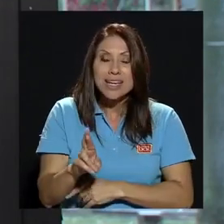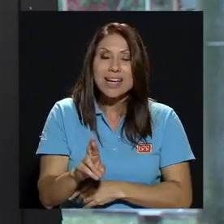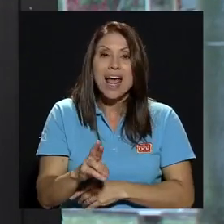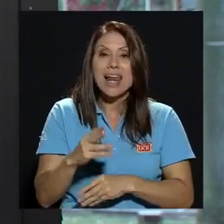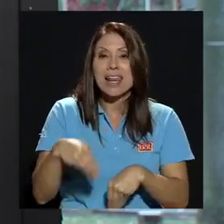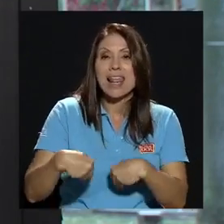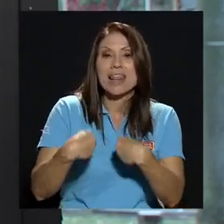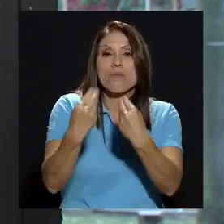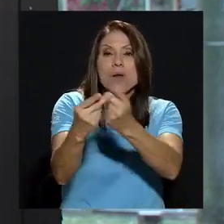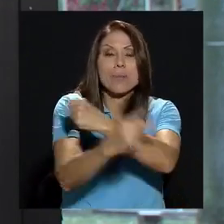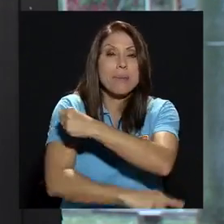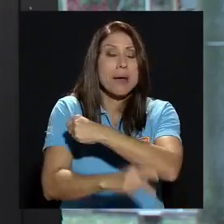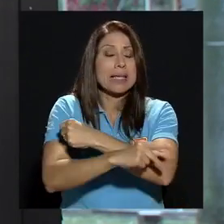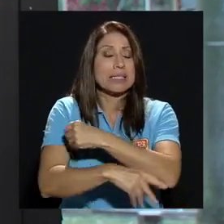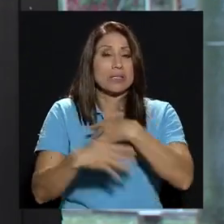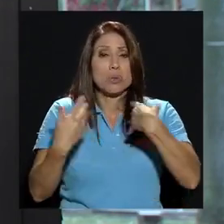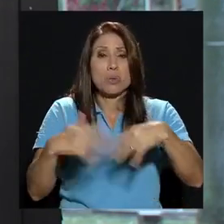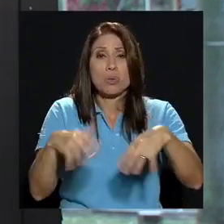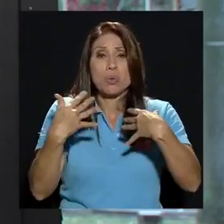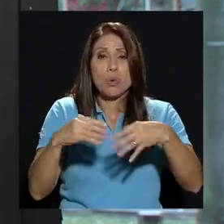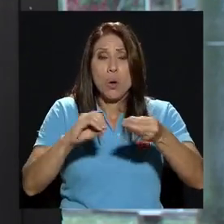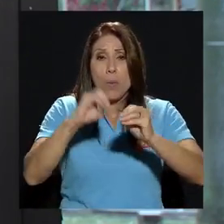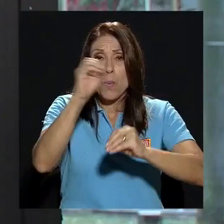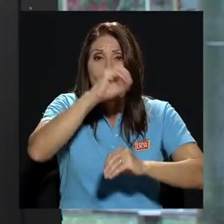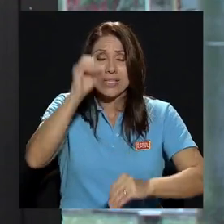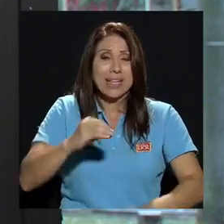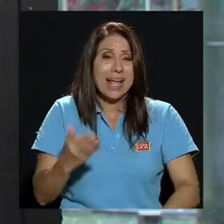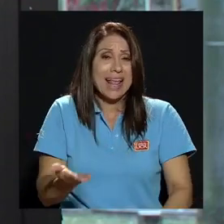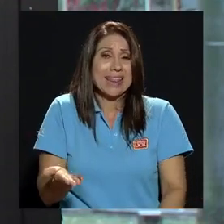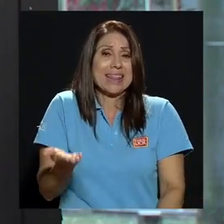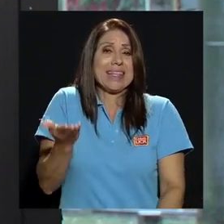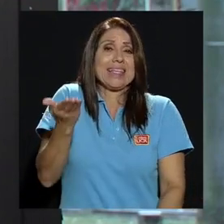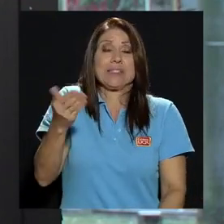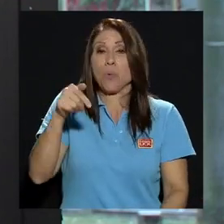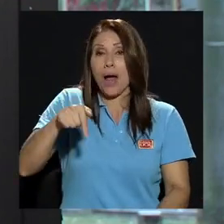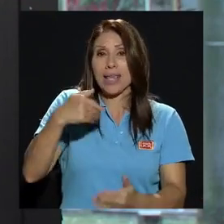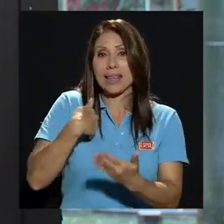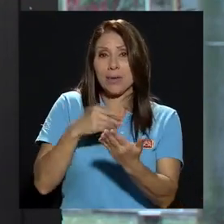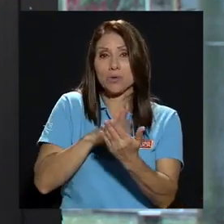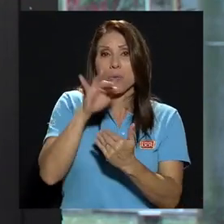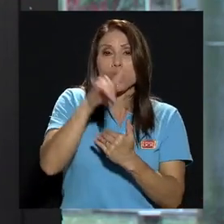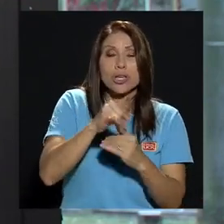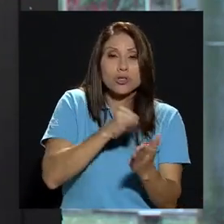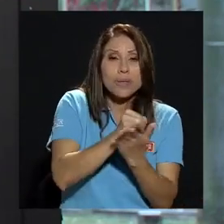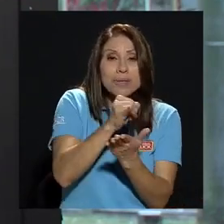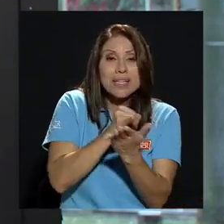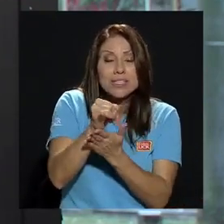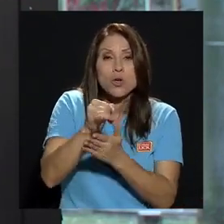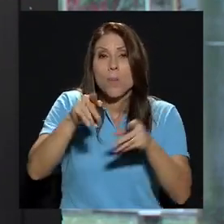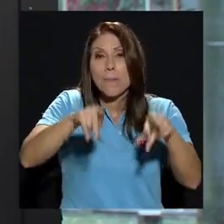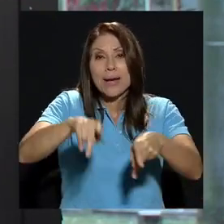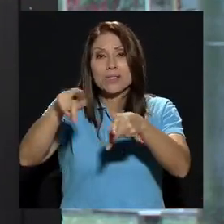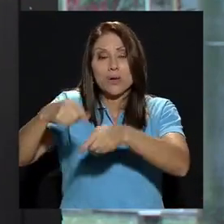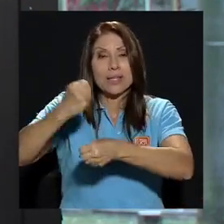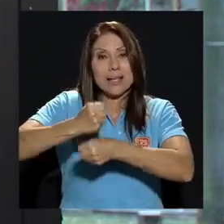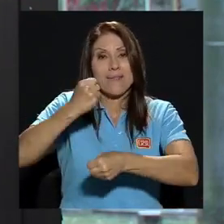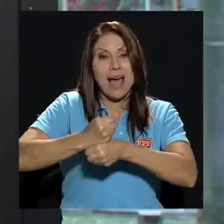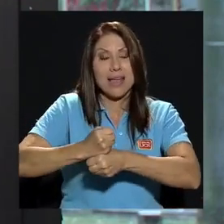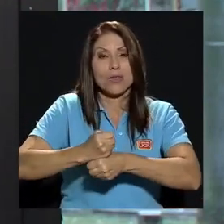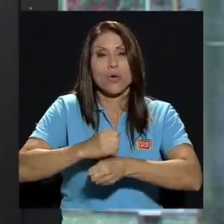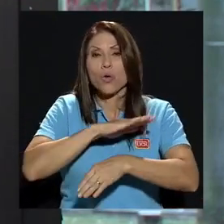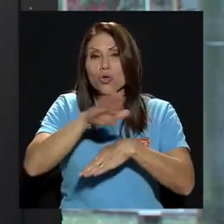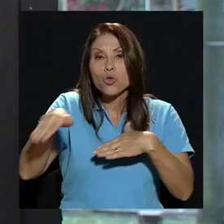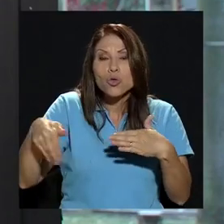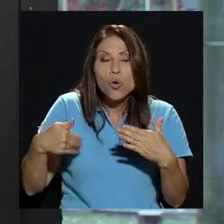proyectos que tenemos aquí en investigación las personas que tenemos aquí trabajando todos los aportes que día a día